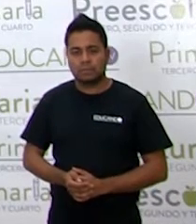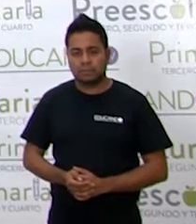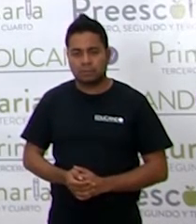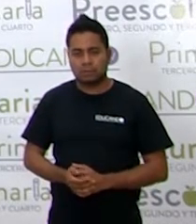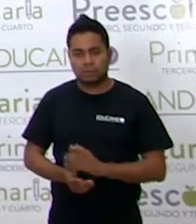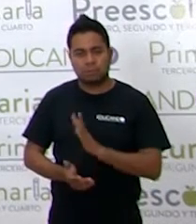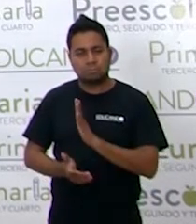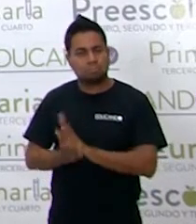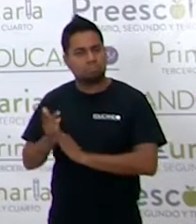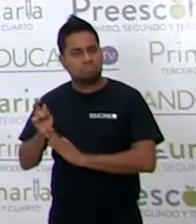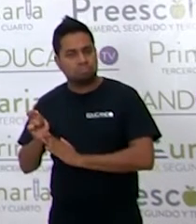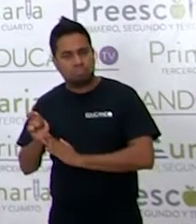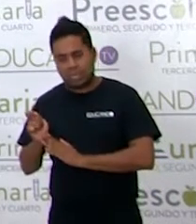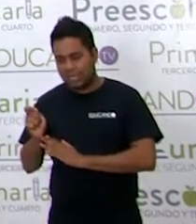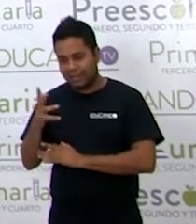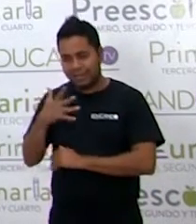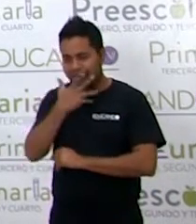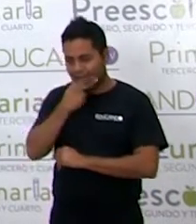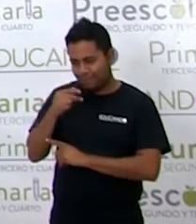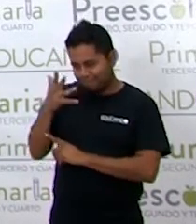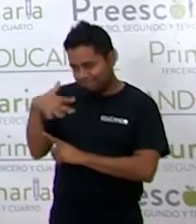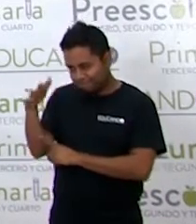a qué? Fueron a buscarle.